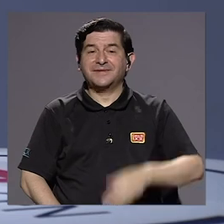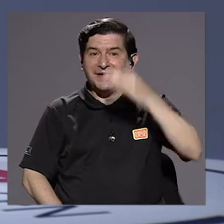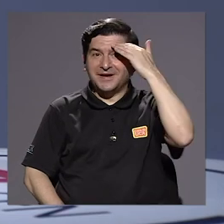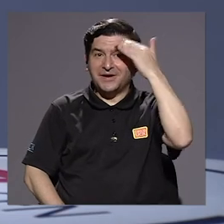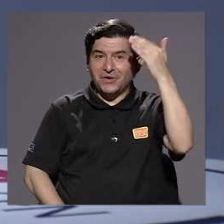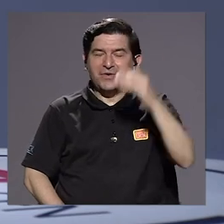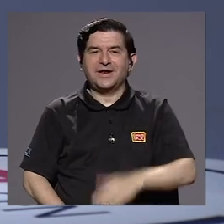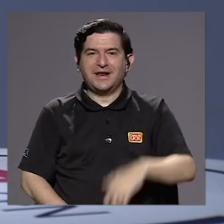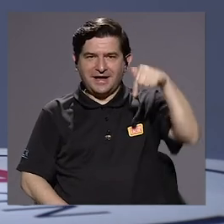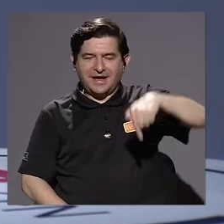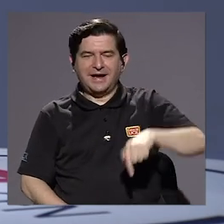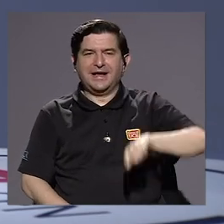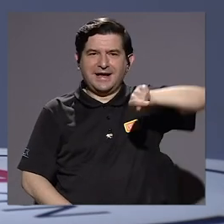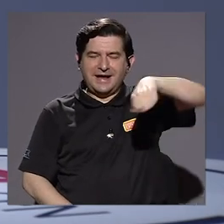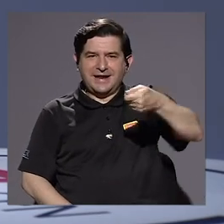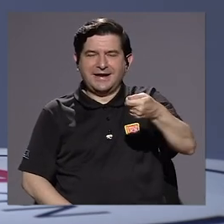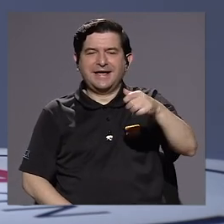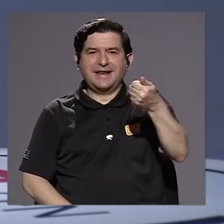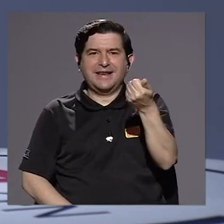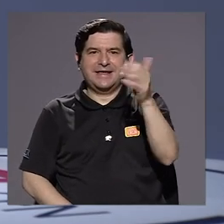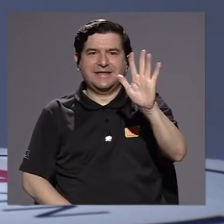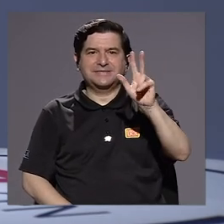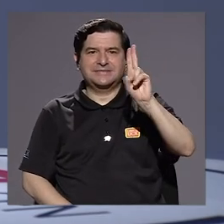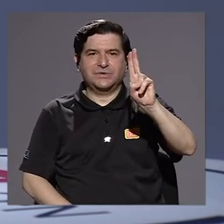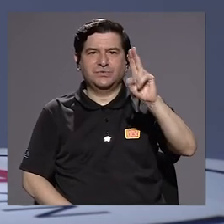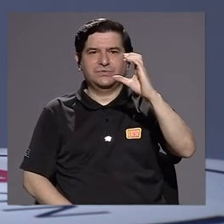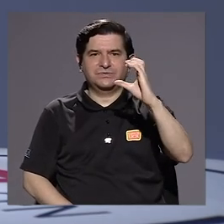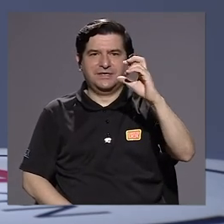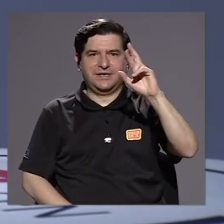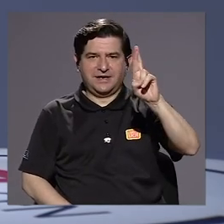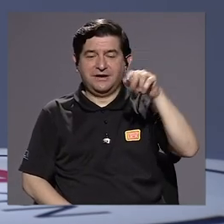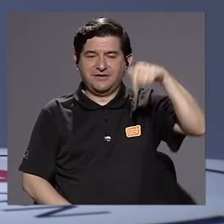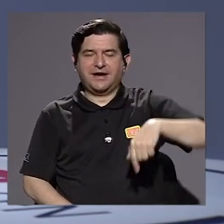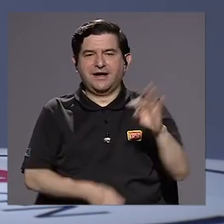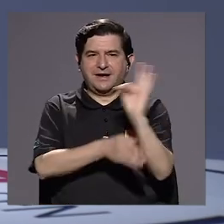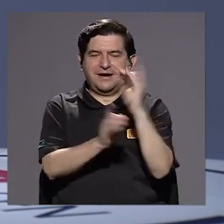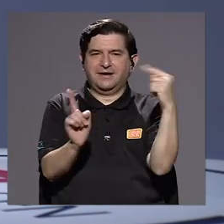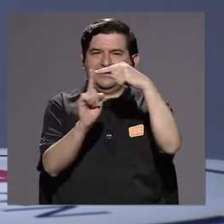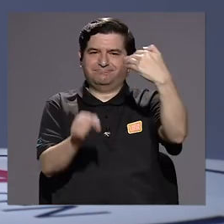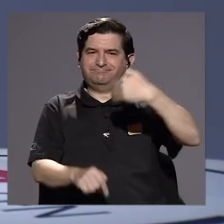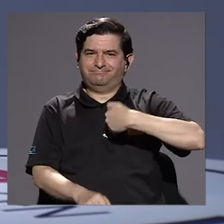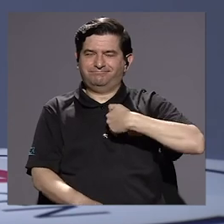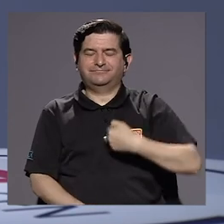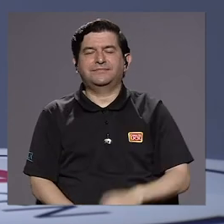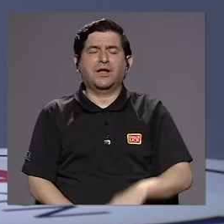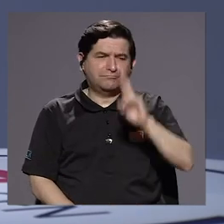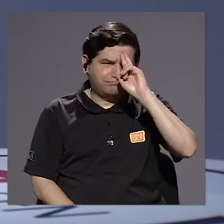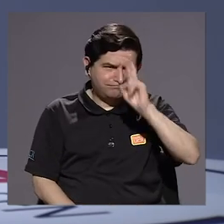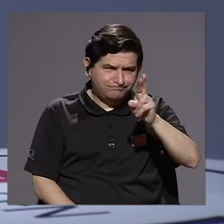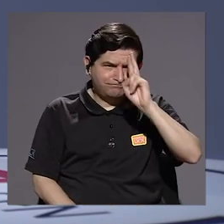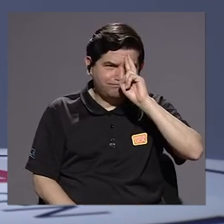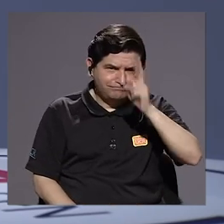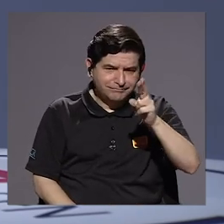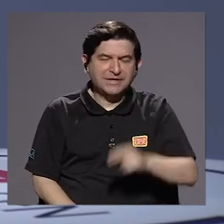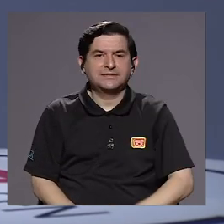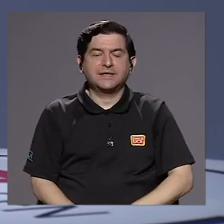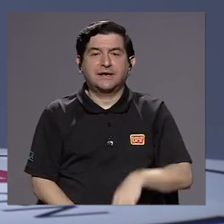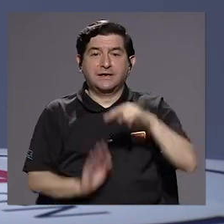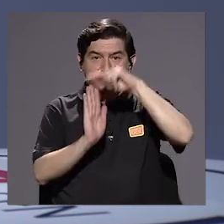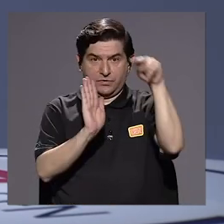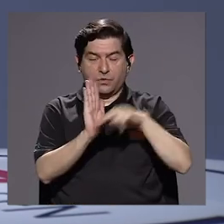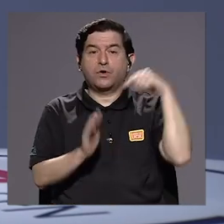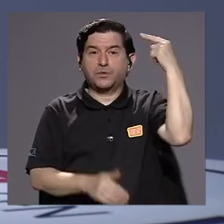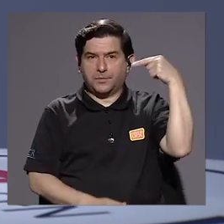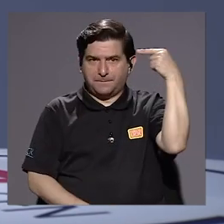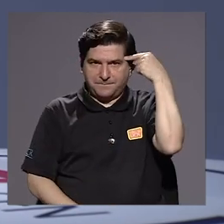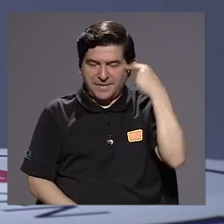Hola, estamos desde los estudios del Canal 15, Universidad de Costa Rica, donde hacemos televisión con sentido, respetando los lineamientos del